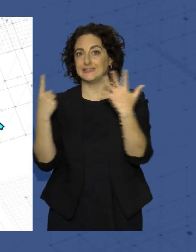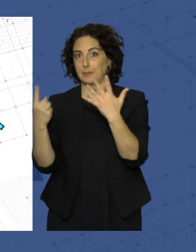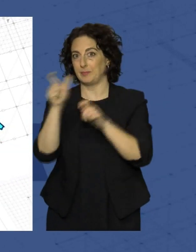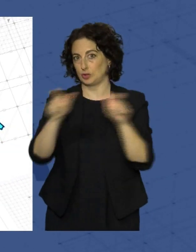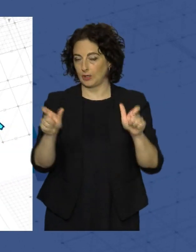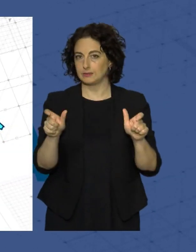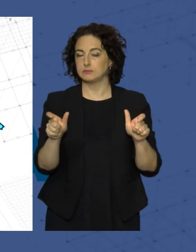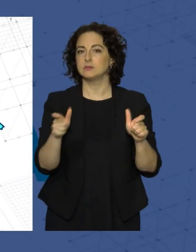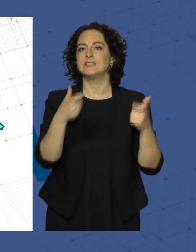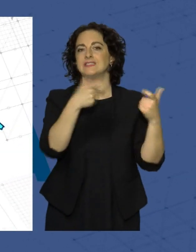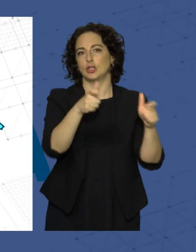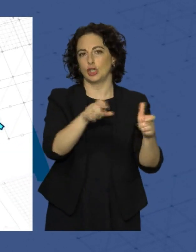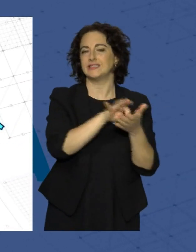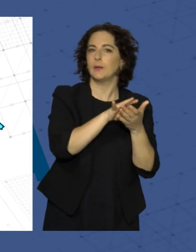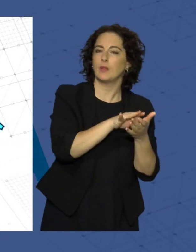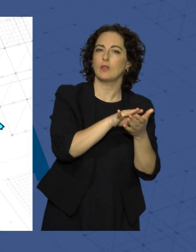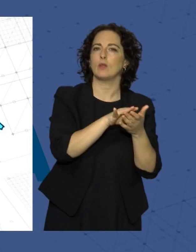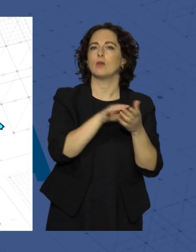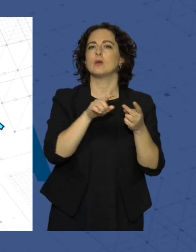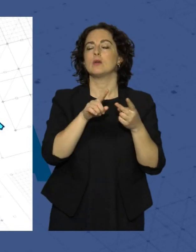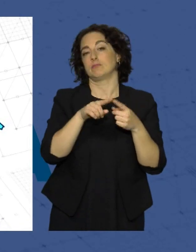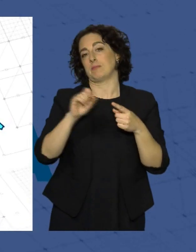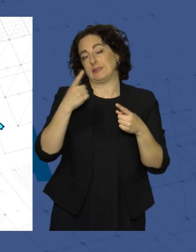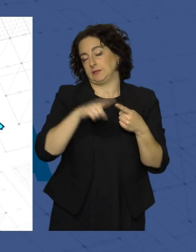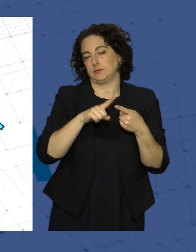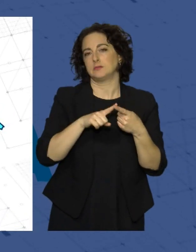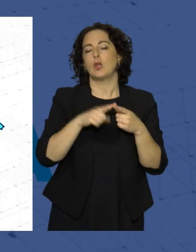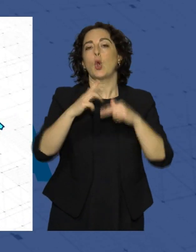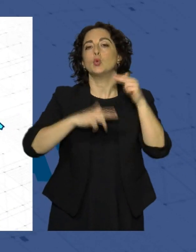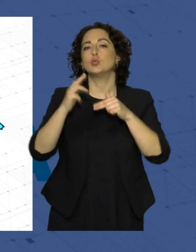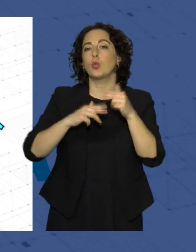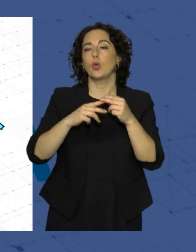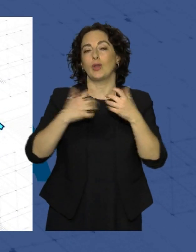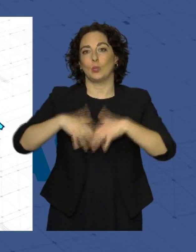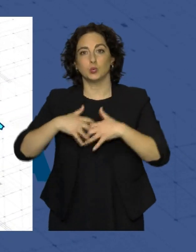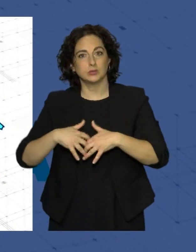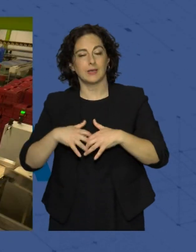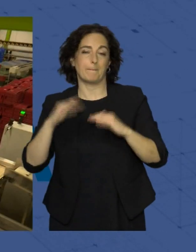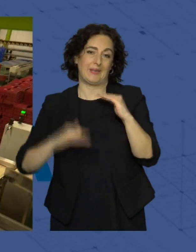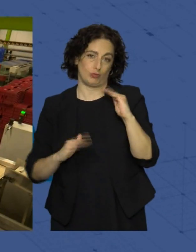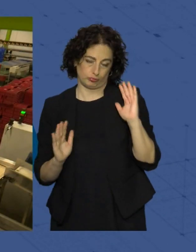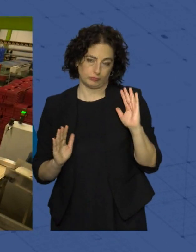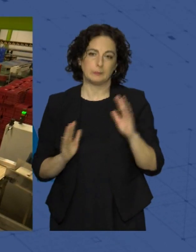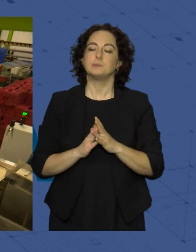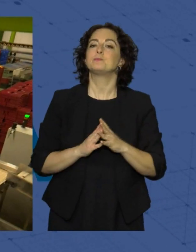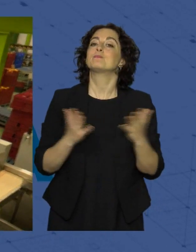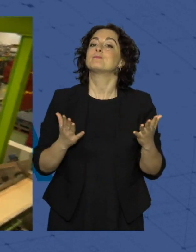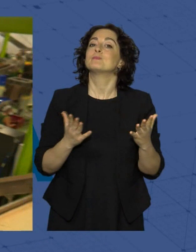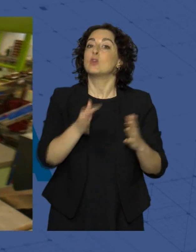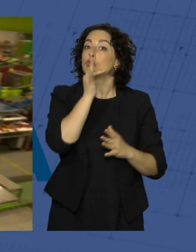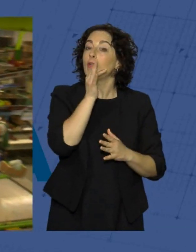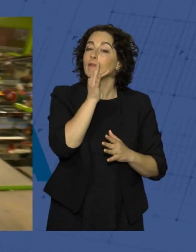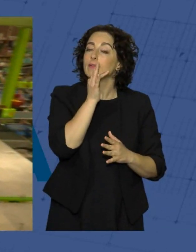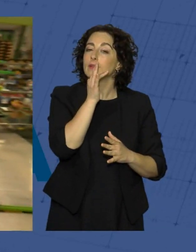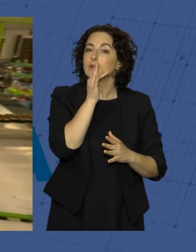por sectores, servicios, tira del carro, así como construcción e industria aunque en menor medida. A pesar de que todavía está